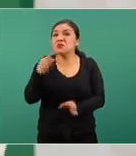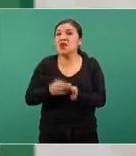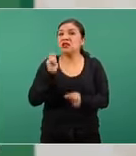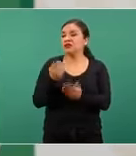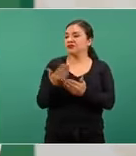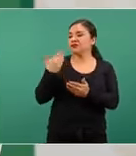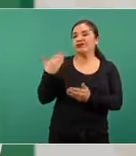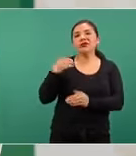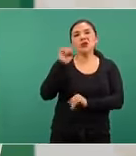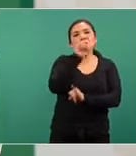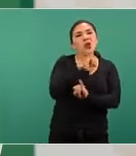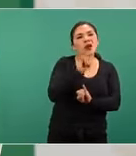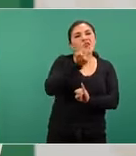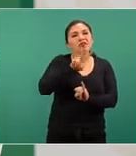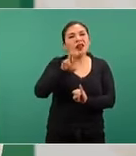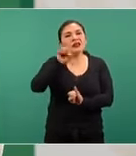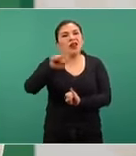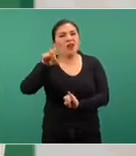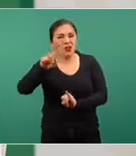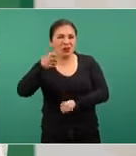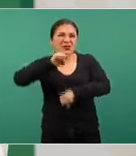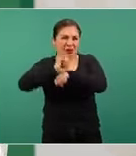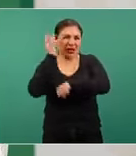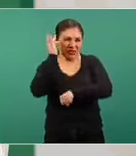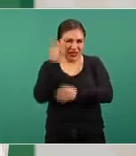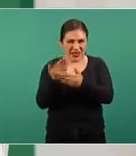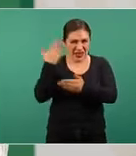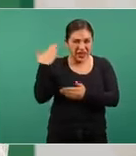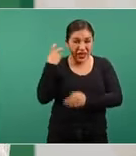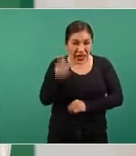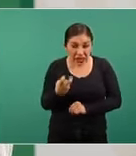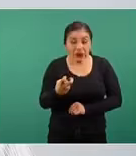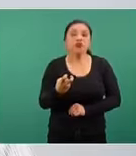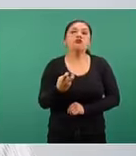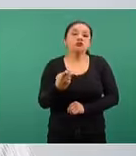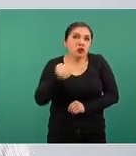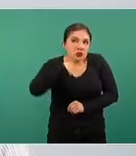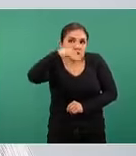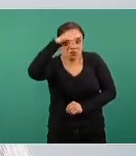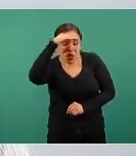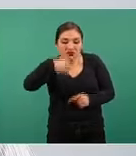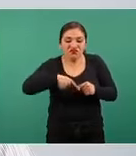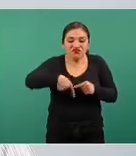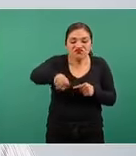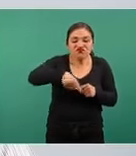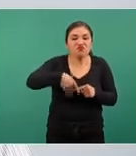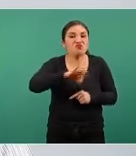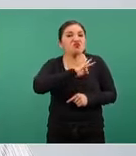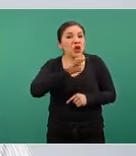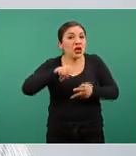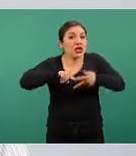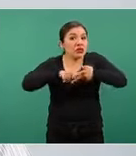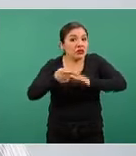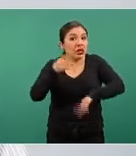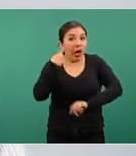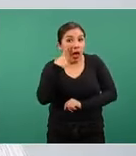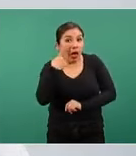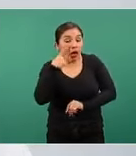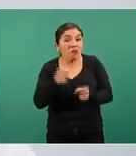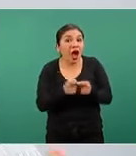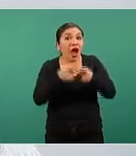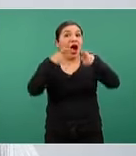entre el jueves, viernes, sábado, domingo, Santos, pues esperaríamos entonces poder empezar a ver un